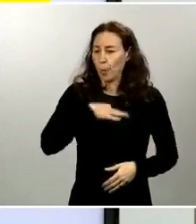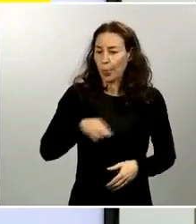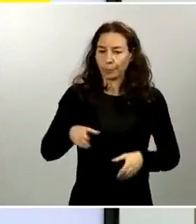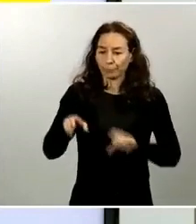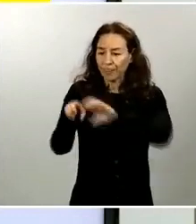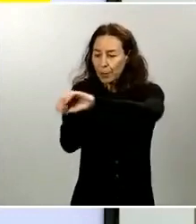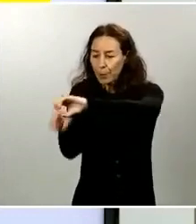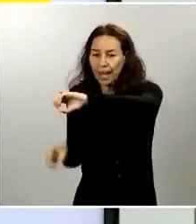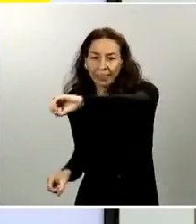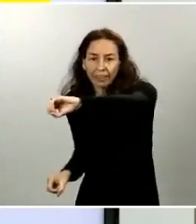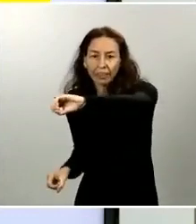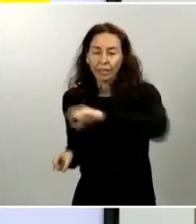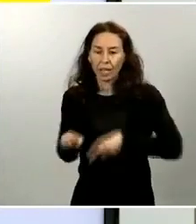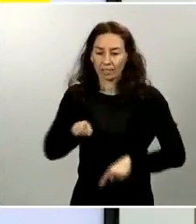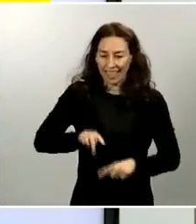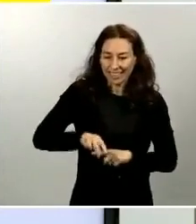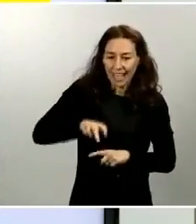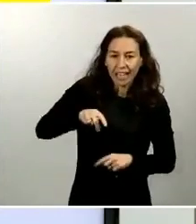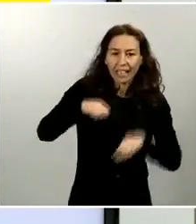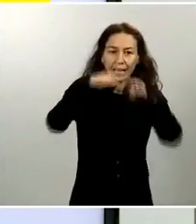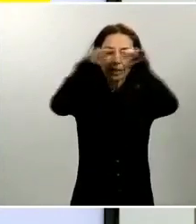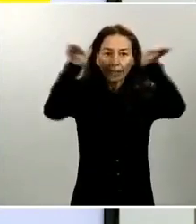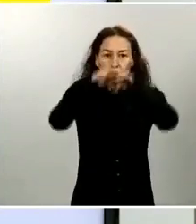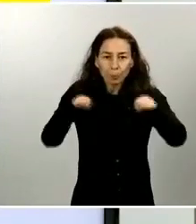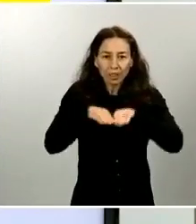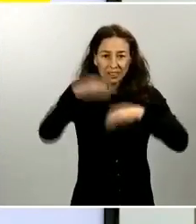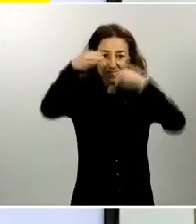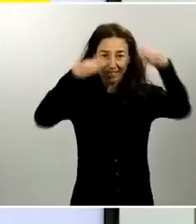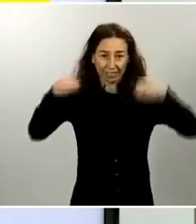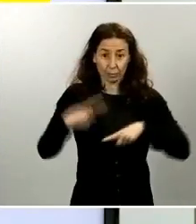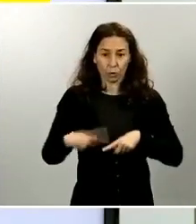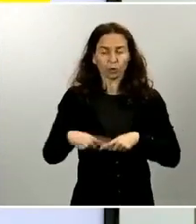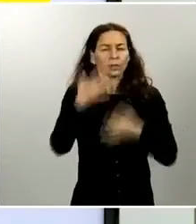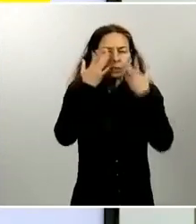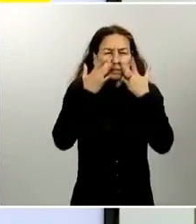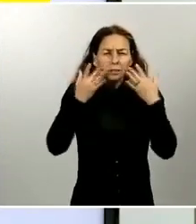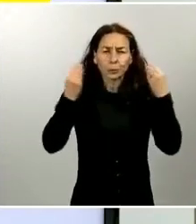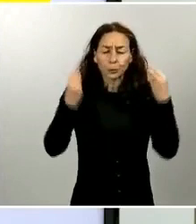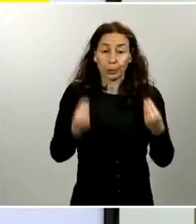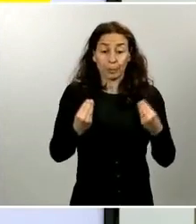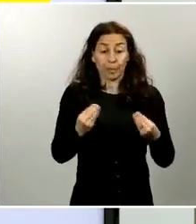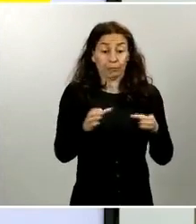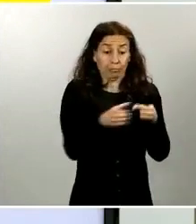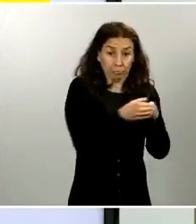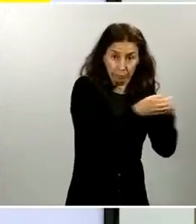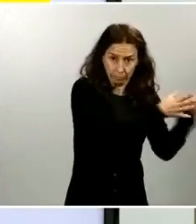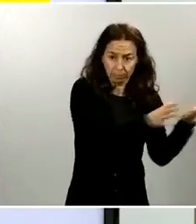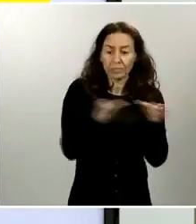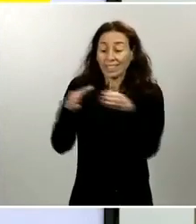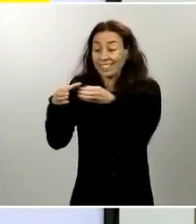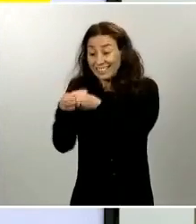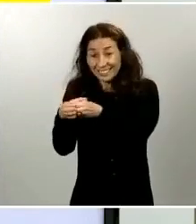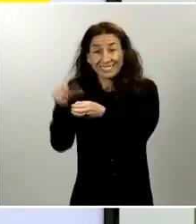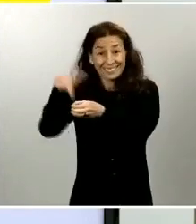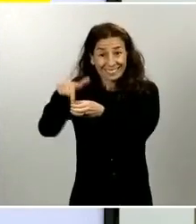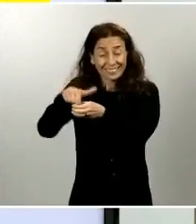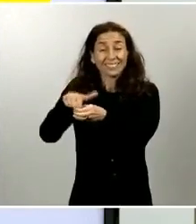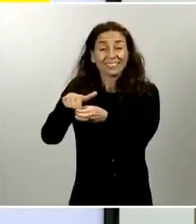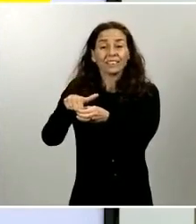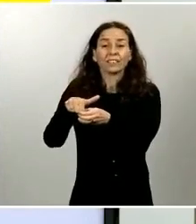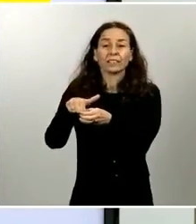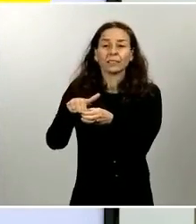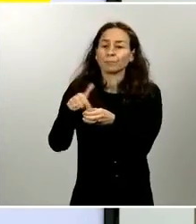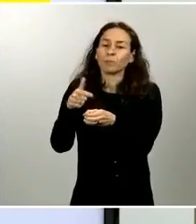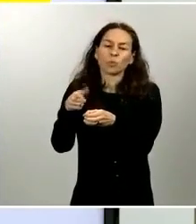escaleras, repisas, etc. Y otro que se dedica a nebulizar con una